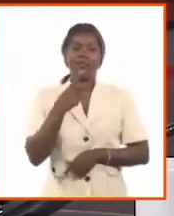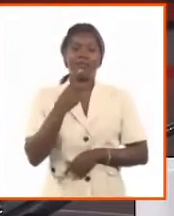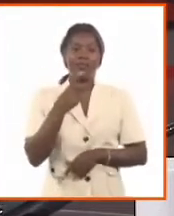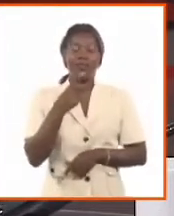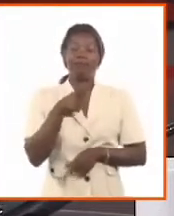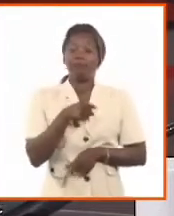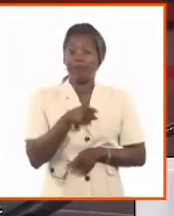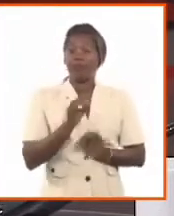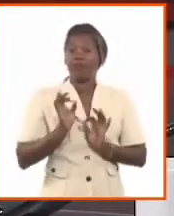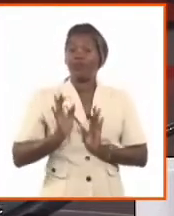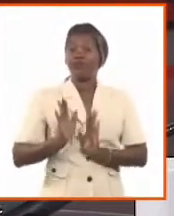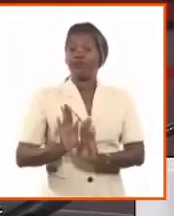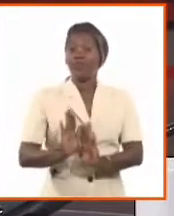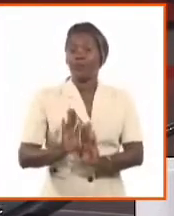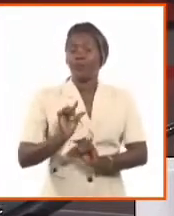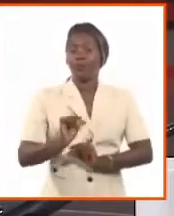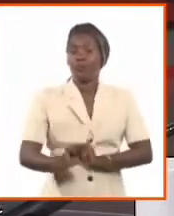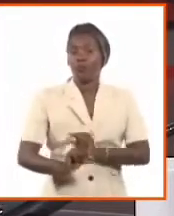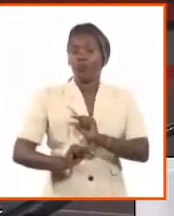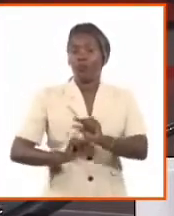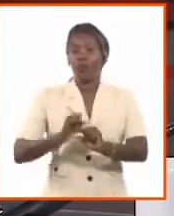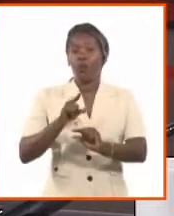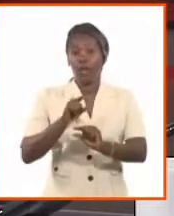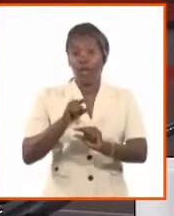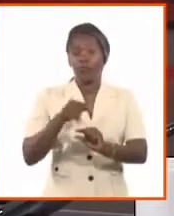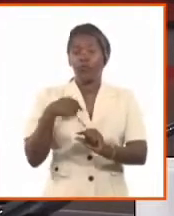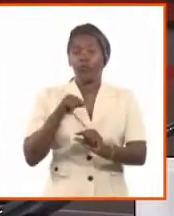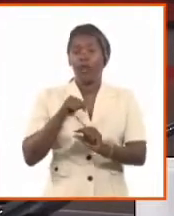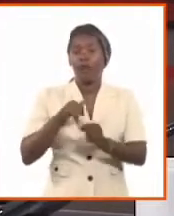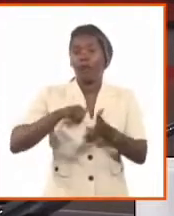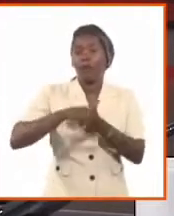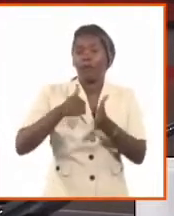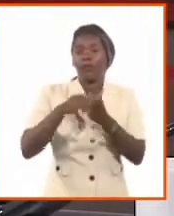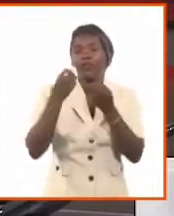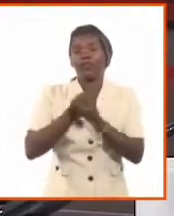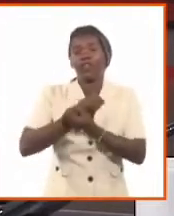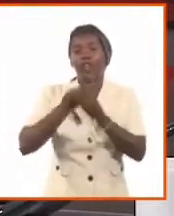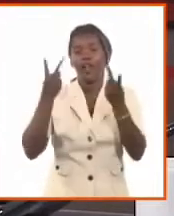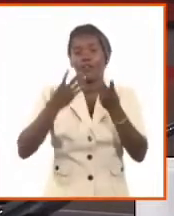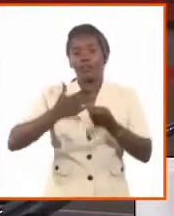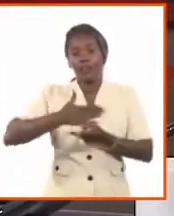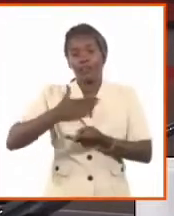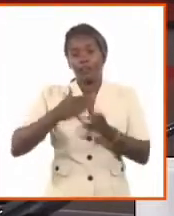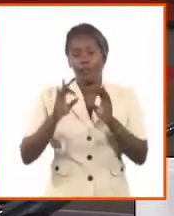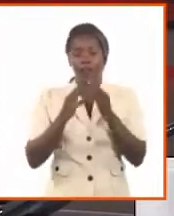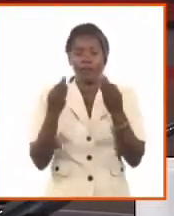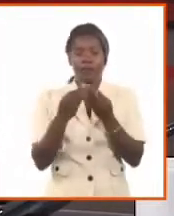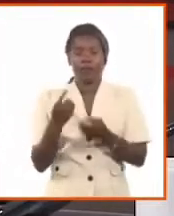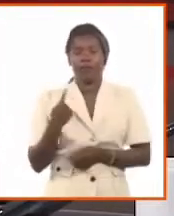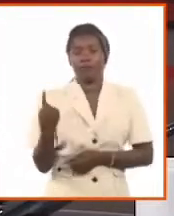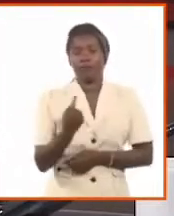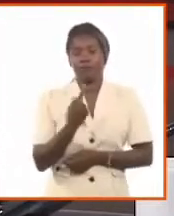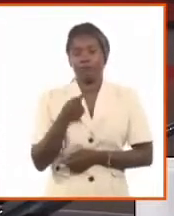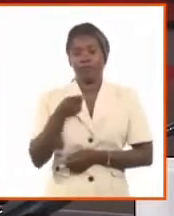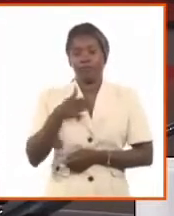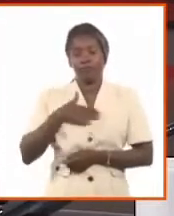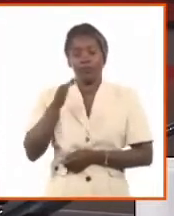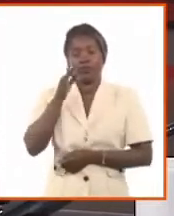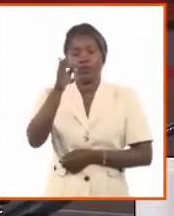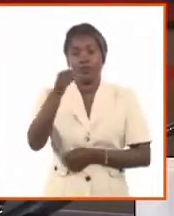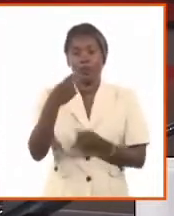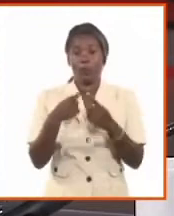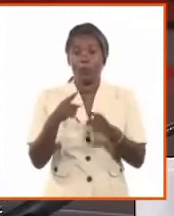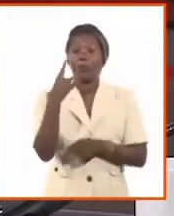diseñando la familia y el proyecto de vida, porque el proyecto de vida de cualquier persona se escribe y se